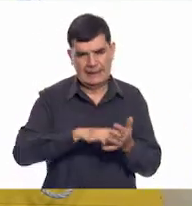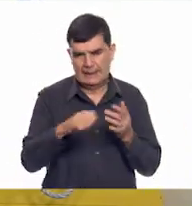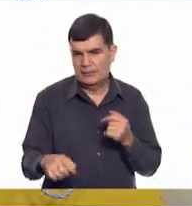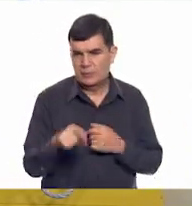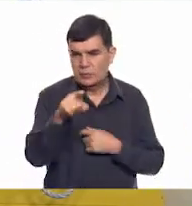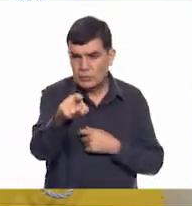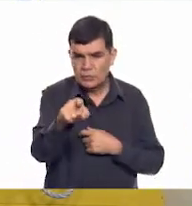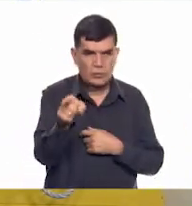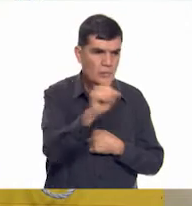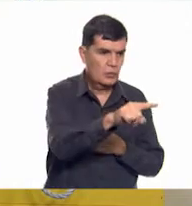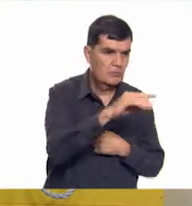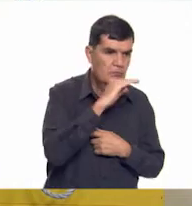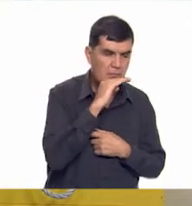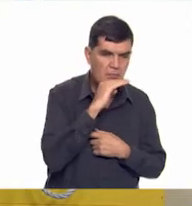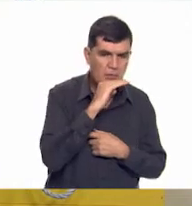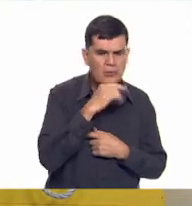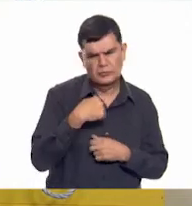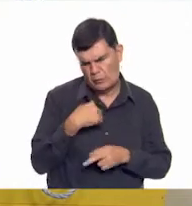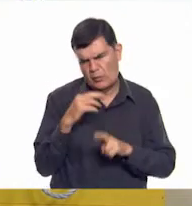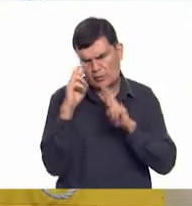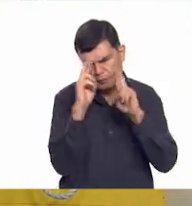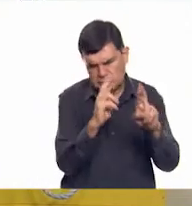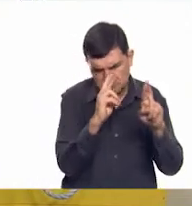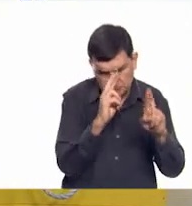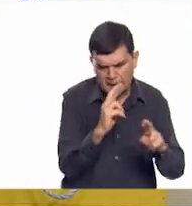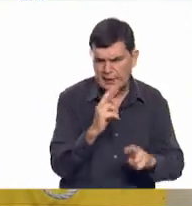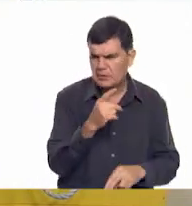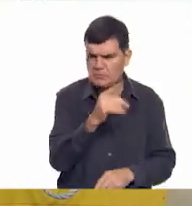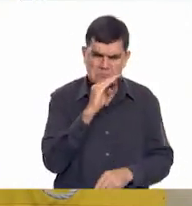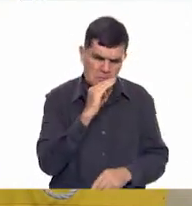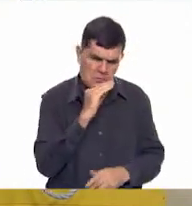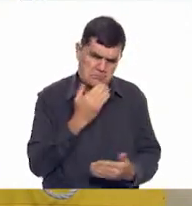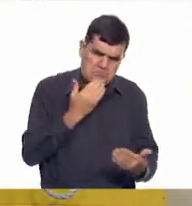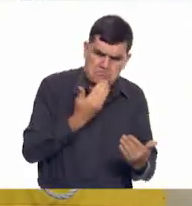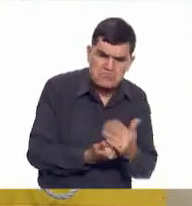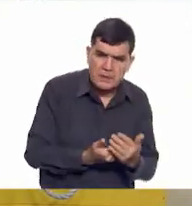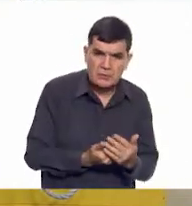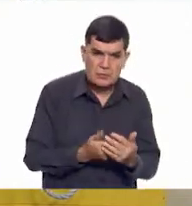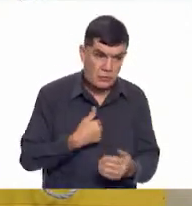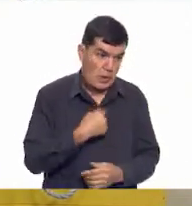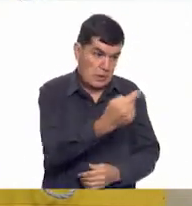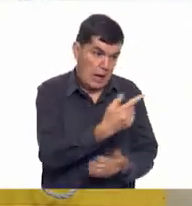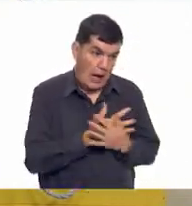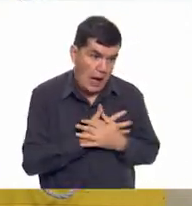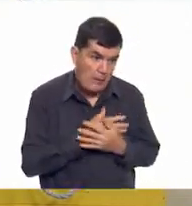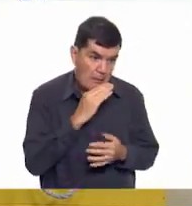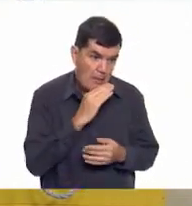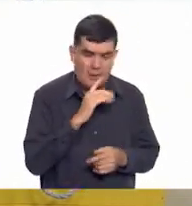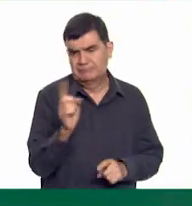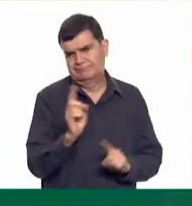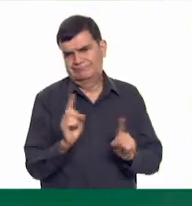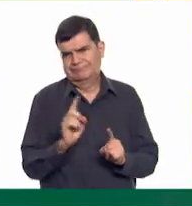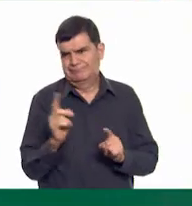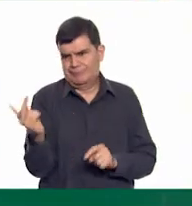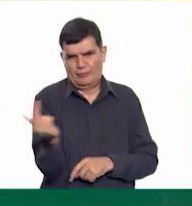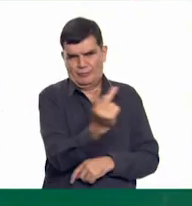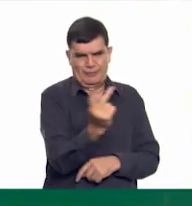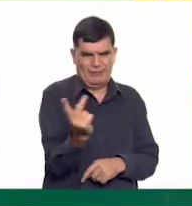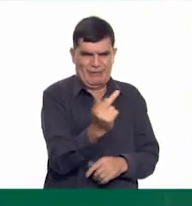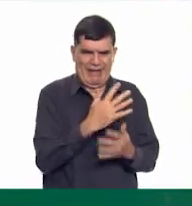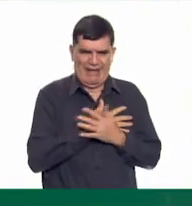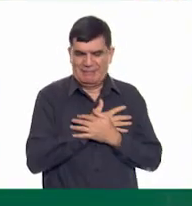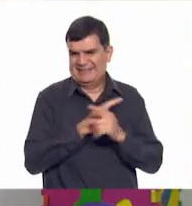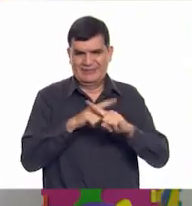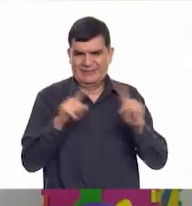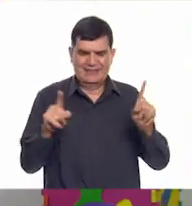con tu mamá. Yo la respeto mucho y me agrada tu mami, pero no la amo como tú la amas. Por supuesto que